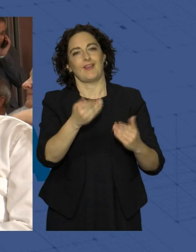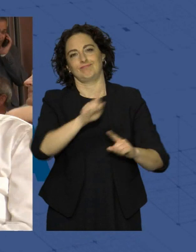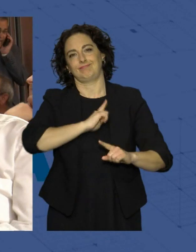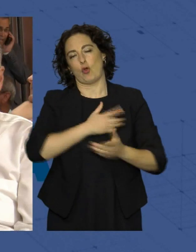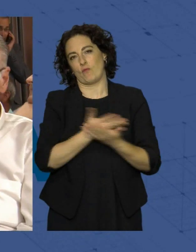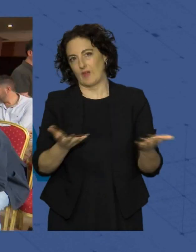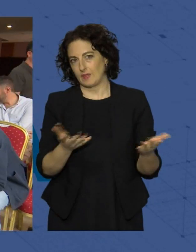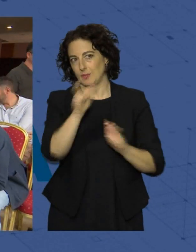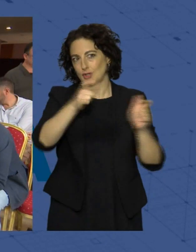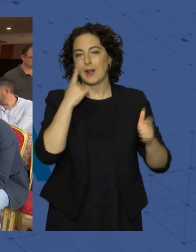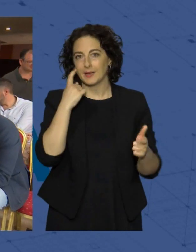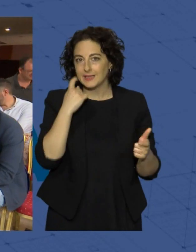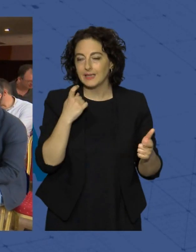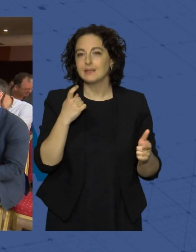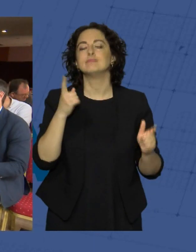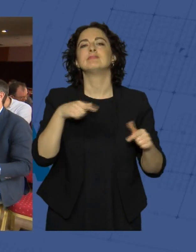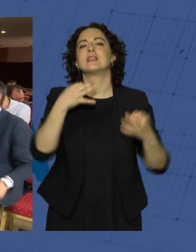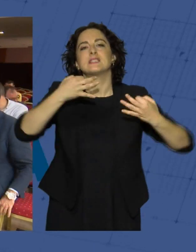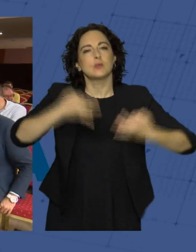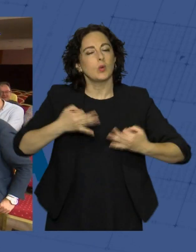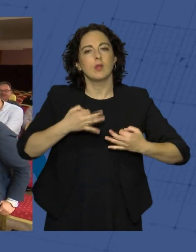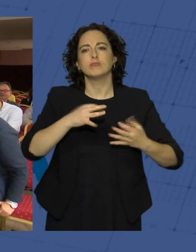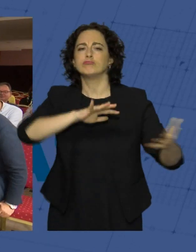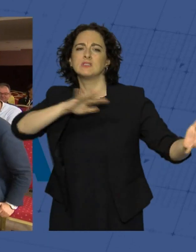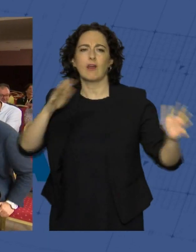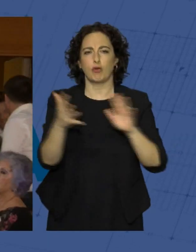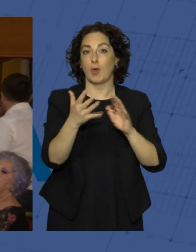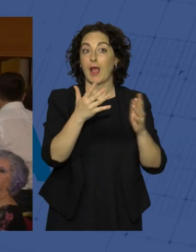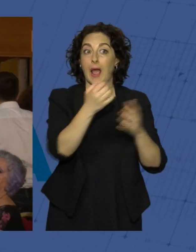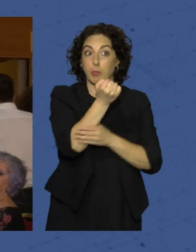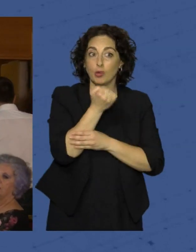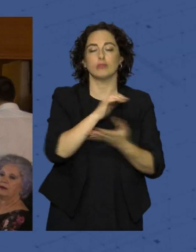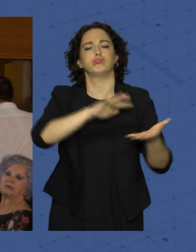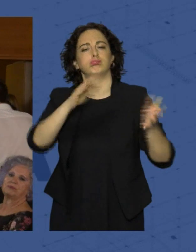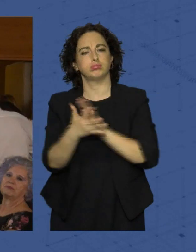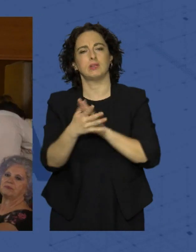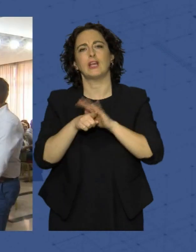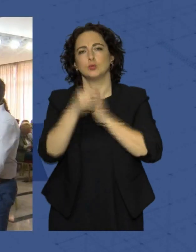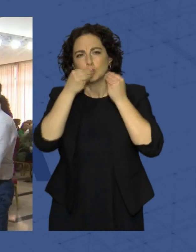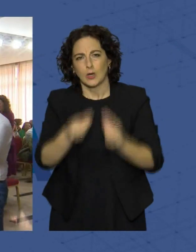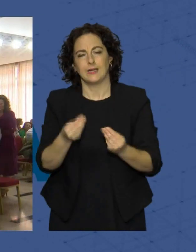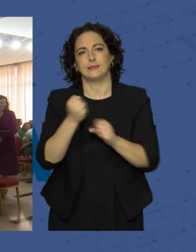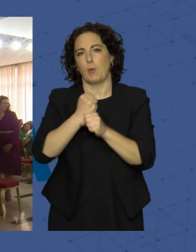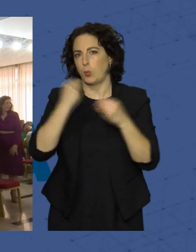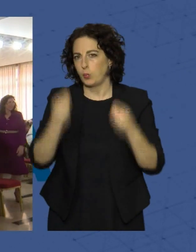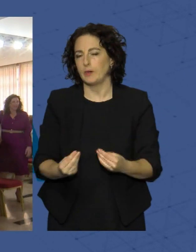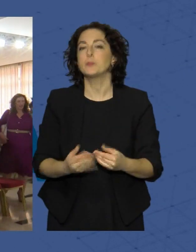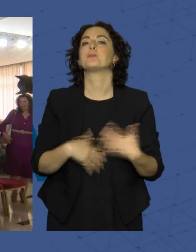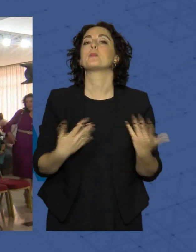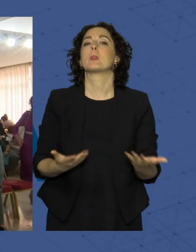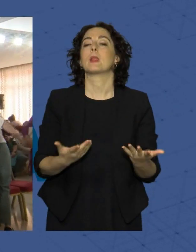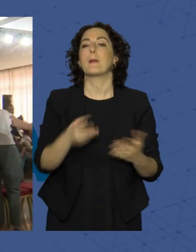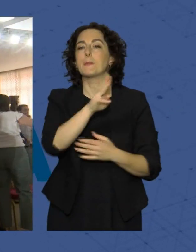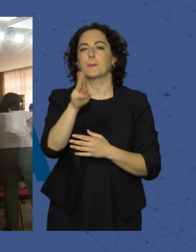parte de los almerienses y asegura que van a transformar este apoyo en buena gestión y trabajo. Además, el PP ya mira